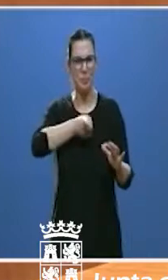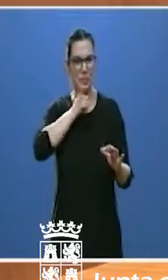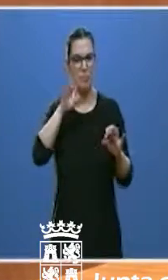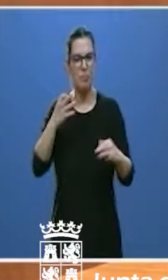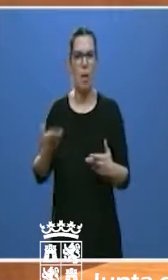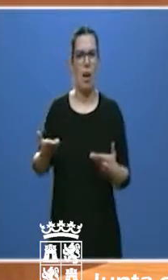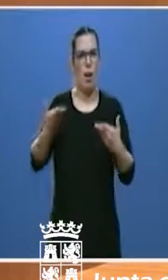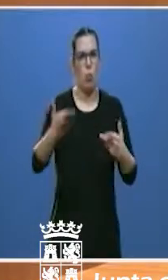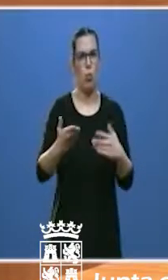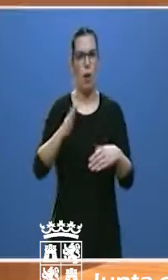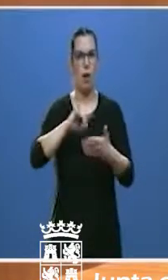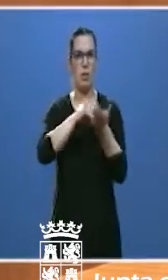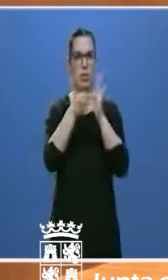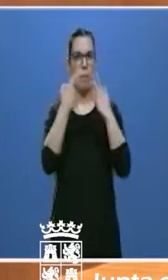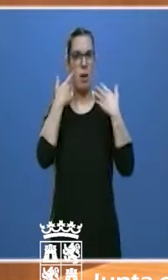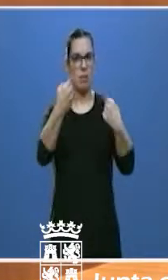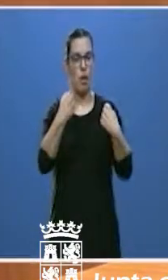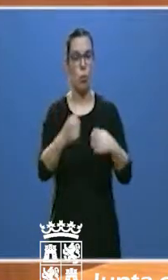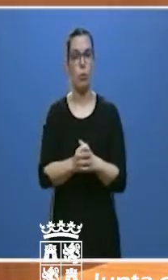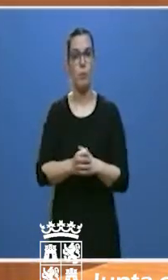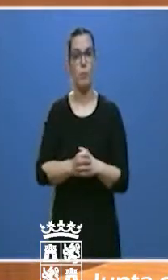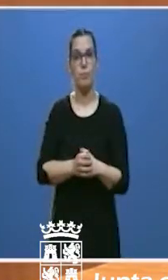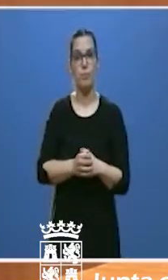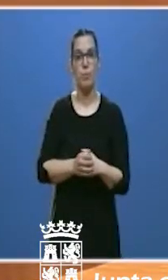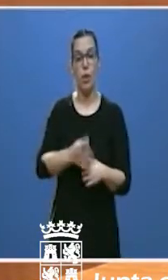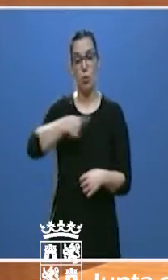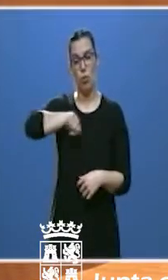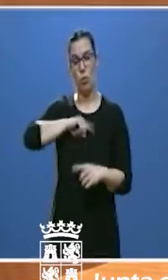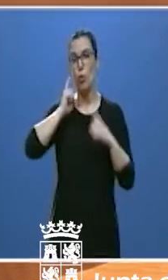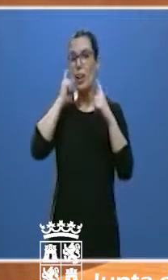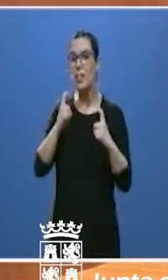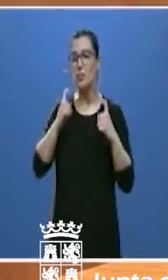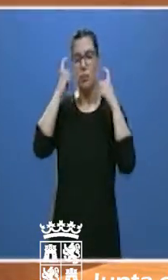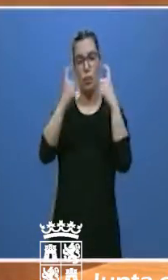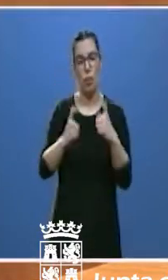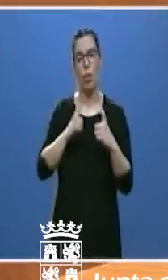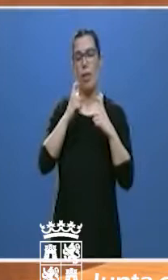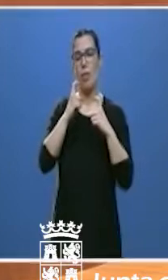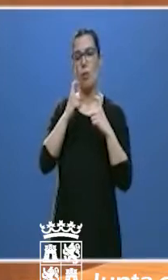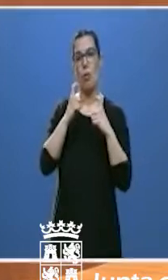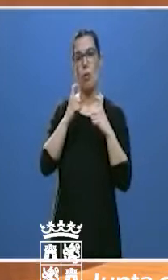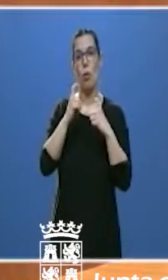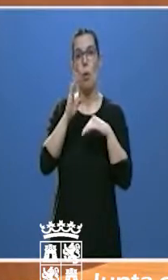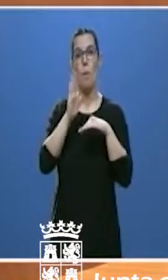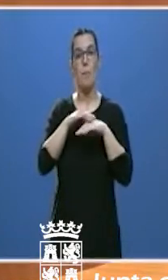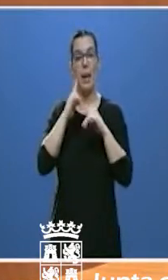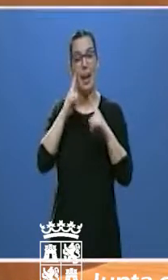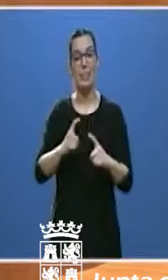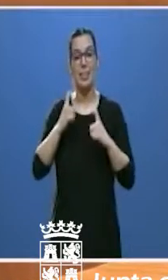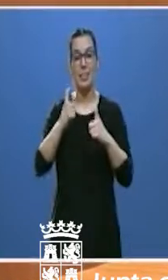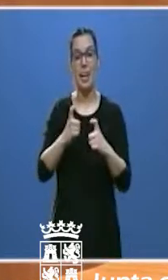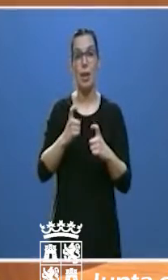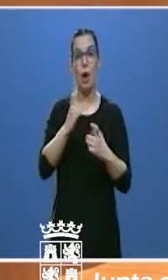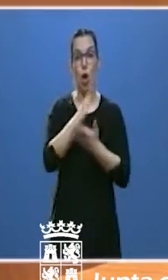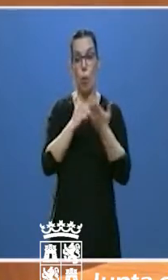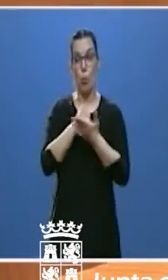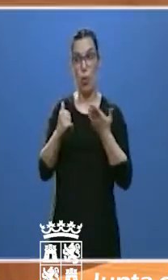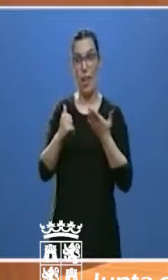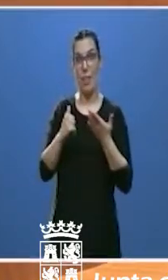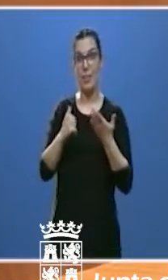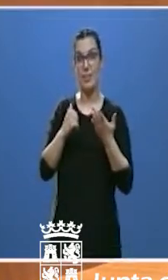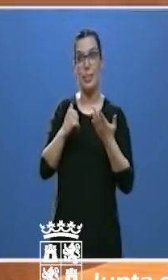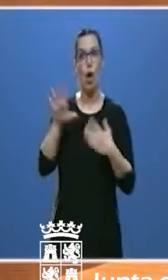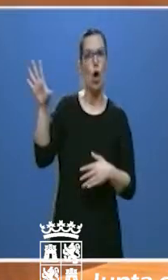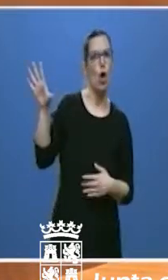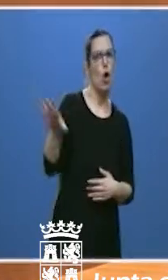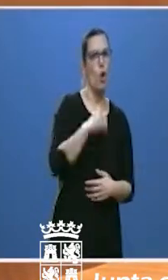sistema de salud. Por nuestra parte, nos hemos esforzado por estar entre las primeras comunidades en traer material del